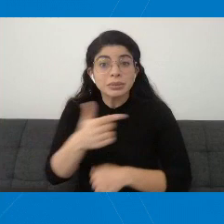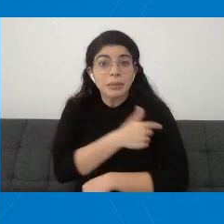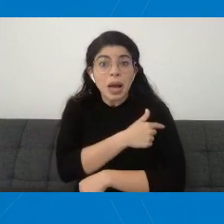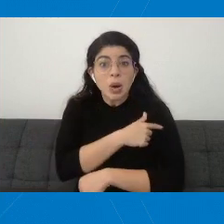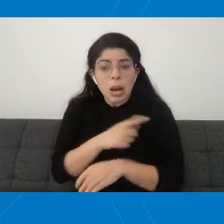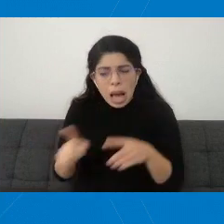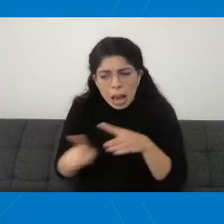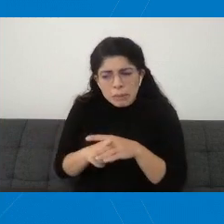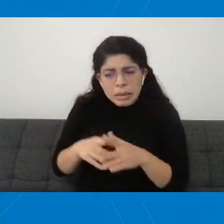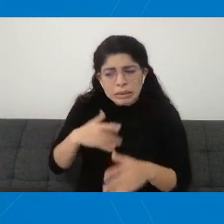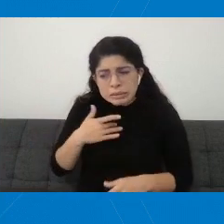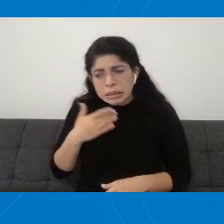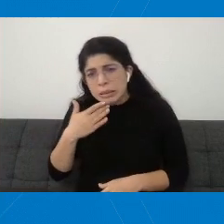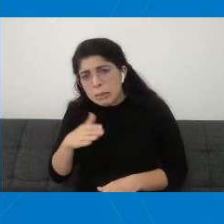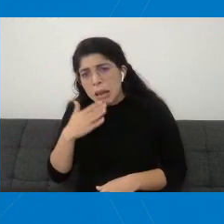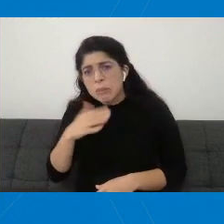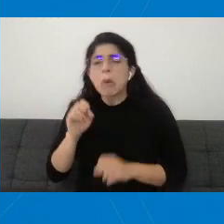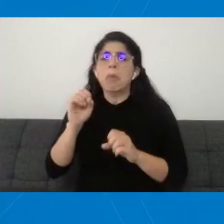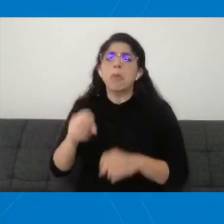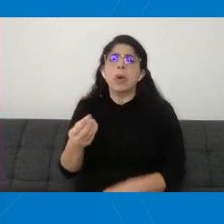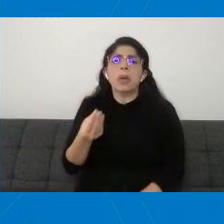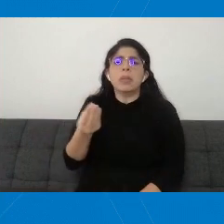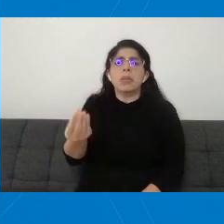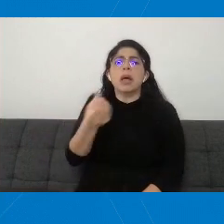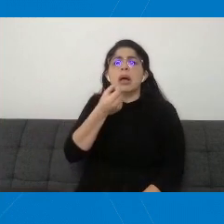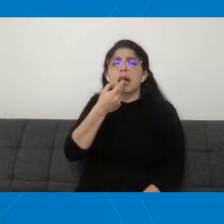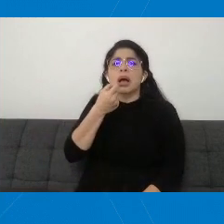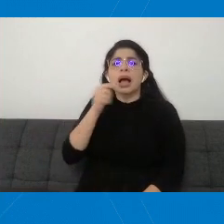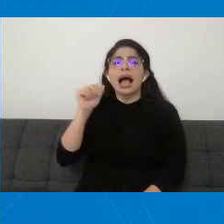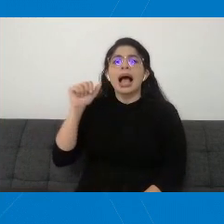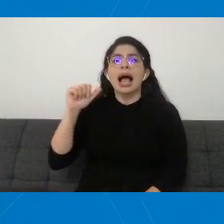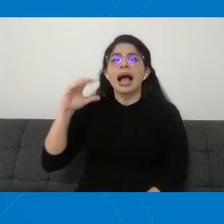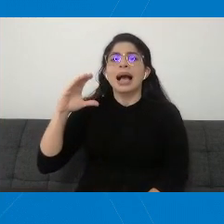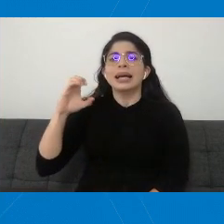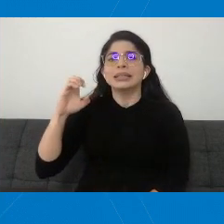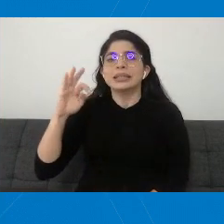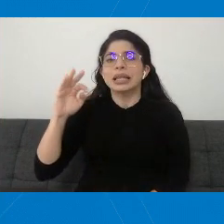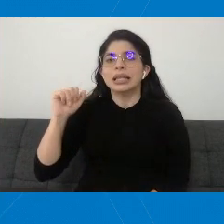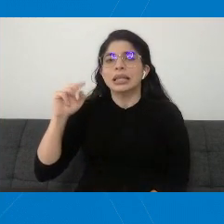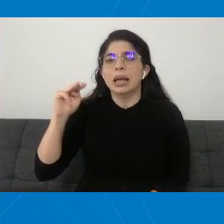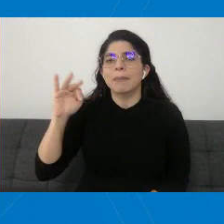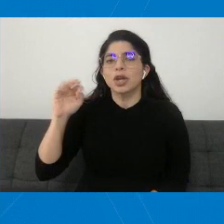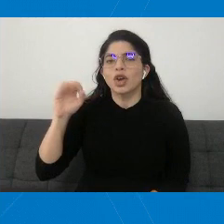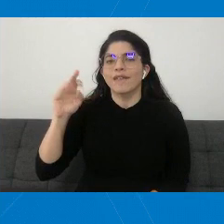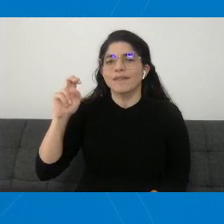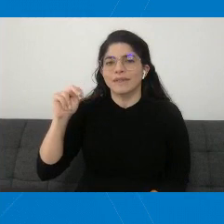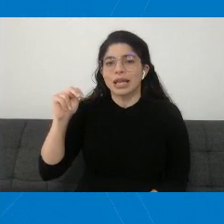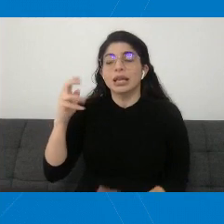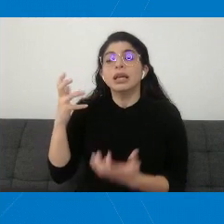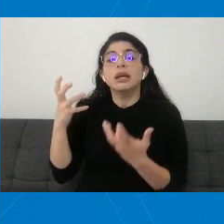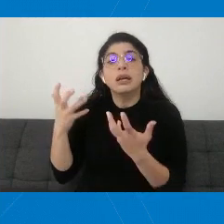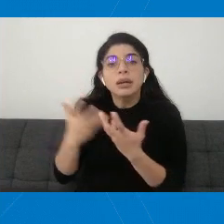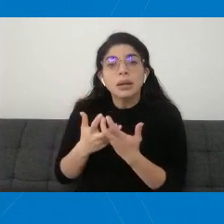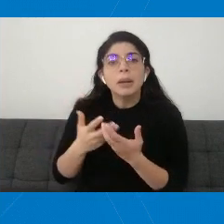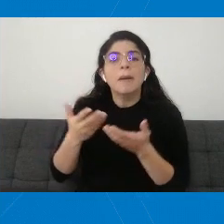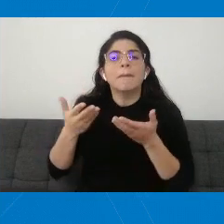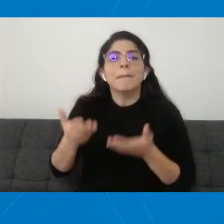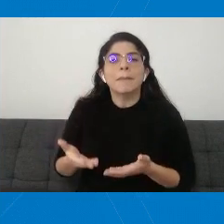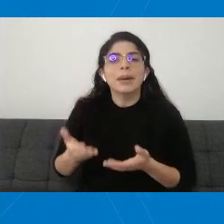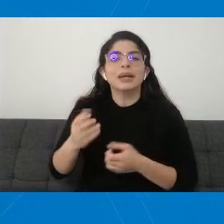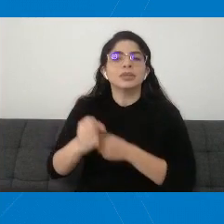se puede usar acetaminofén según la dosis que corresponde para el peso y la edad del niño.